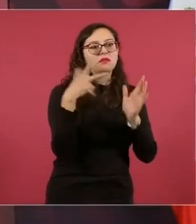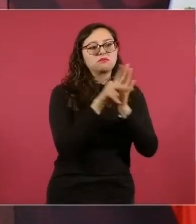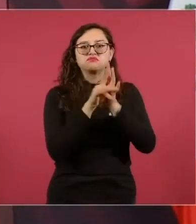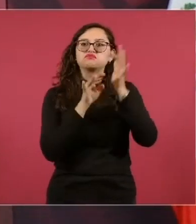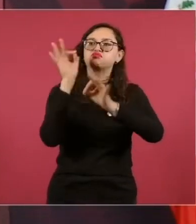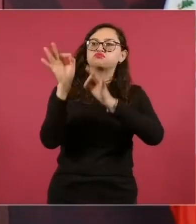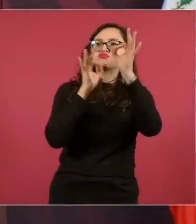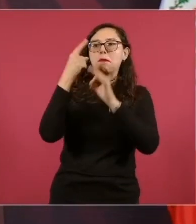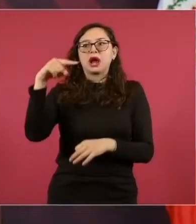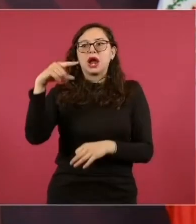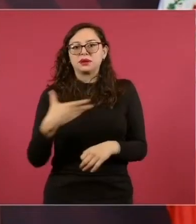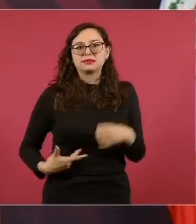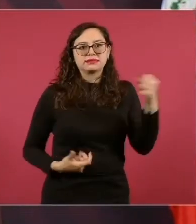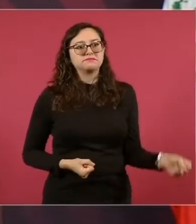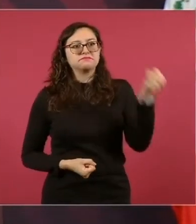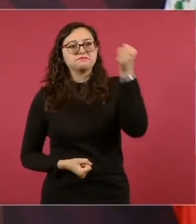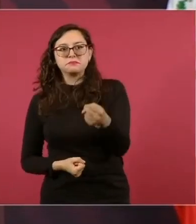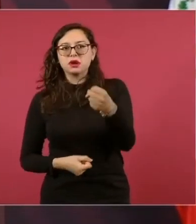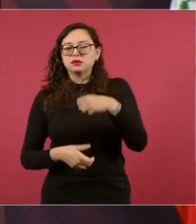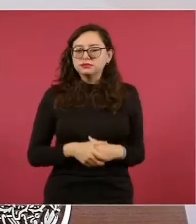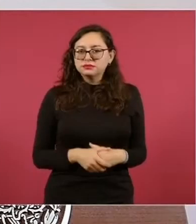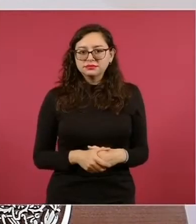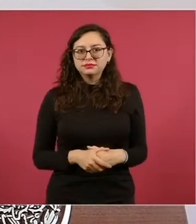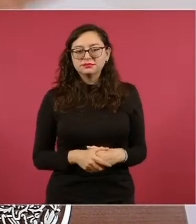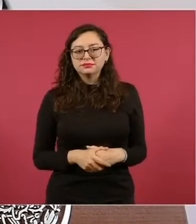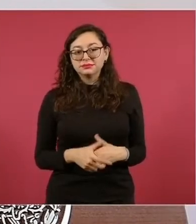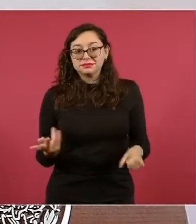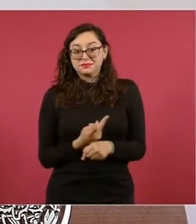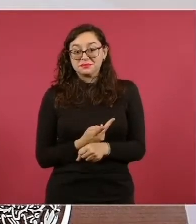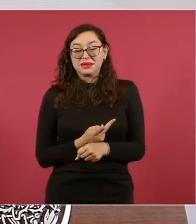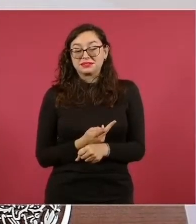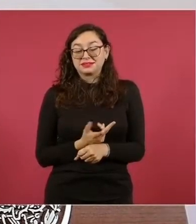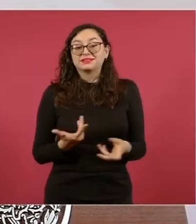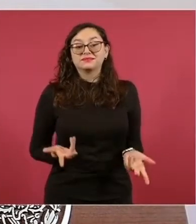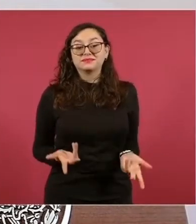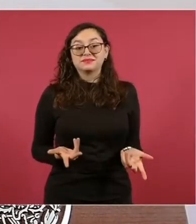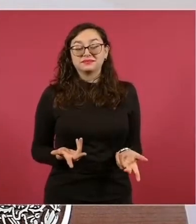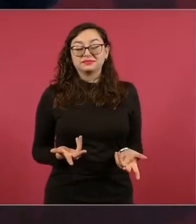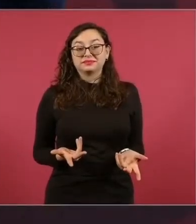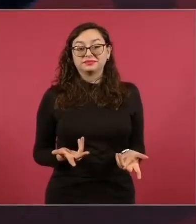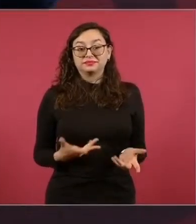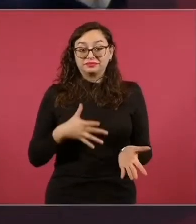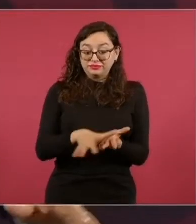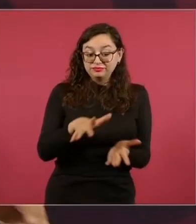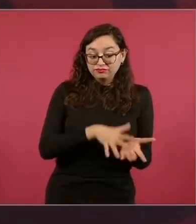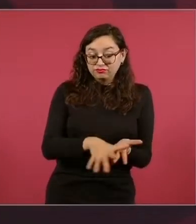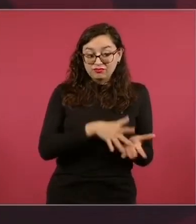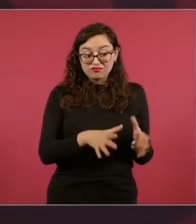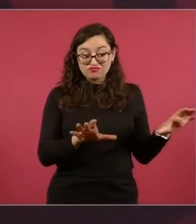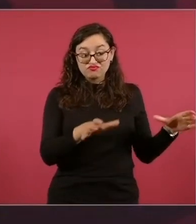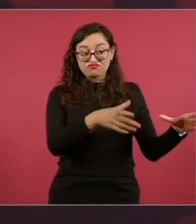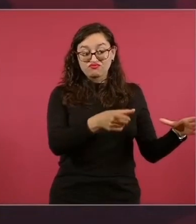lo impulsó, lo apoyó la oligarquía,